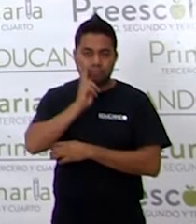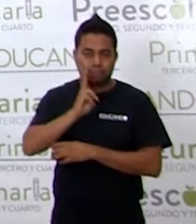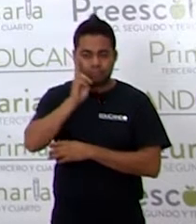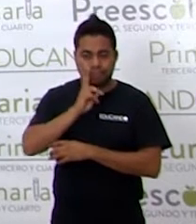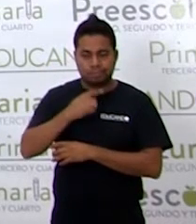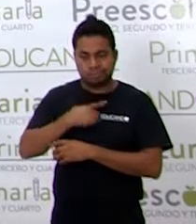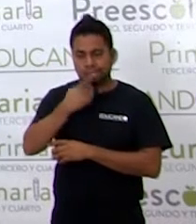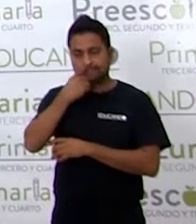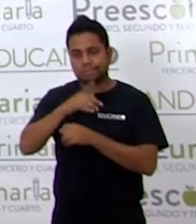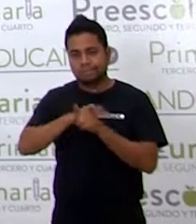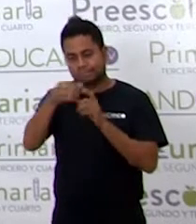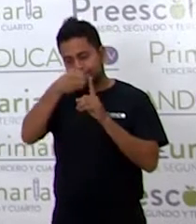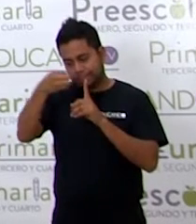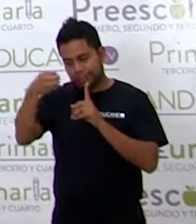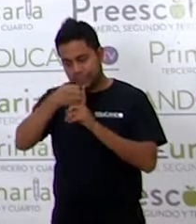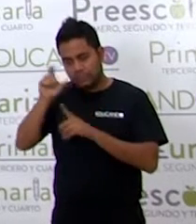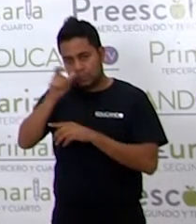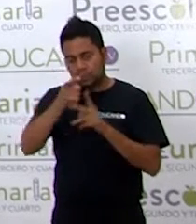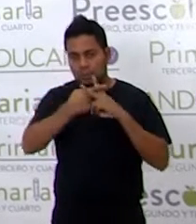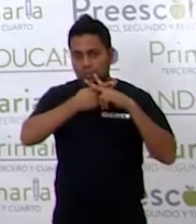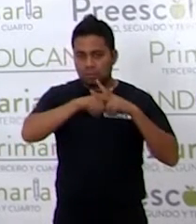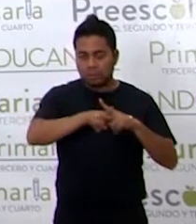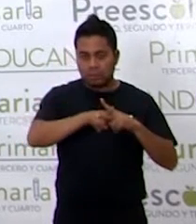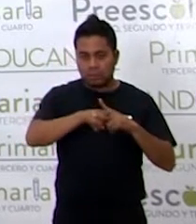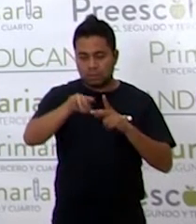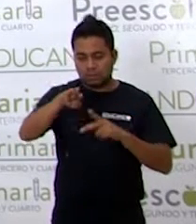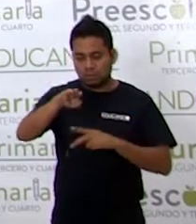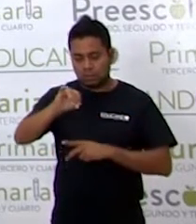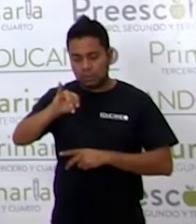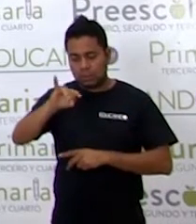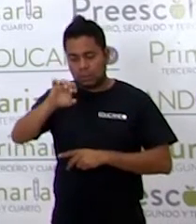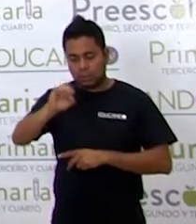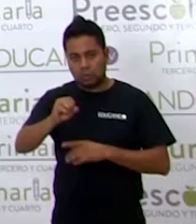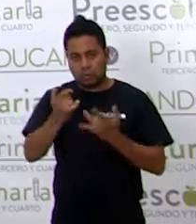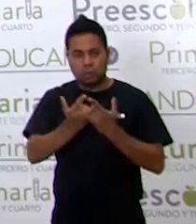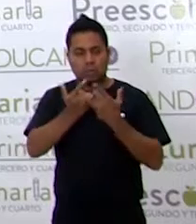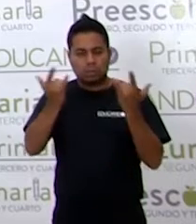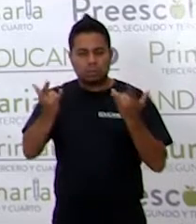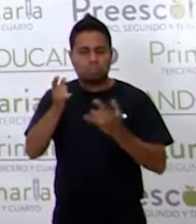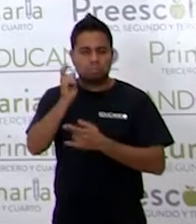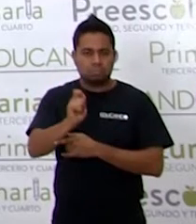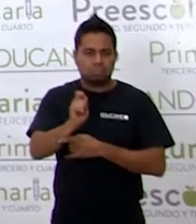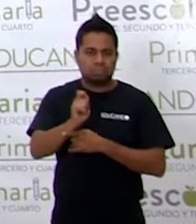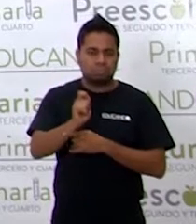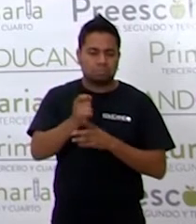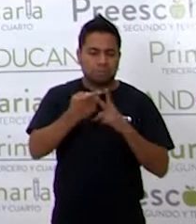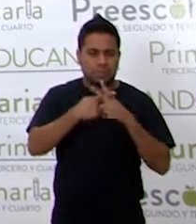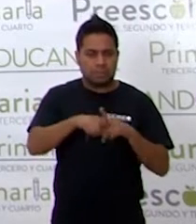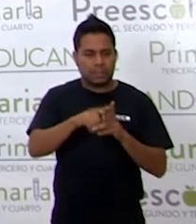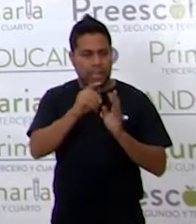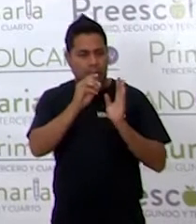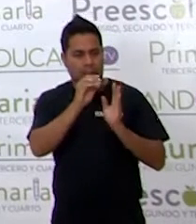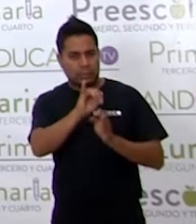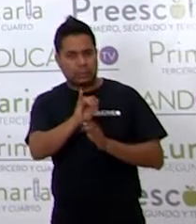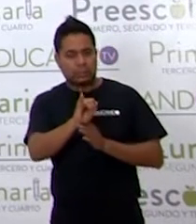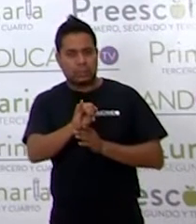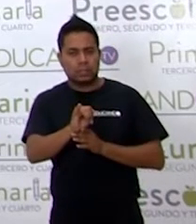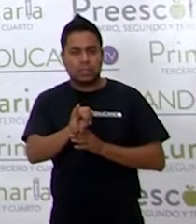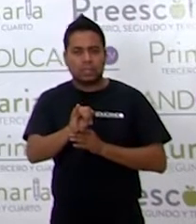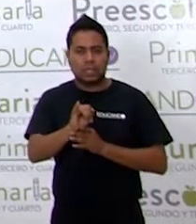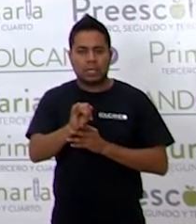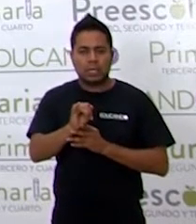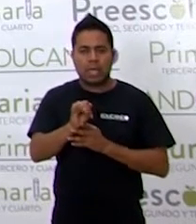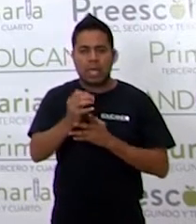hablada. Al inicio, los mitos generalmente inician de esta forma. Hace